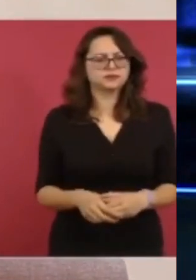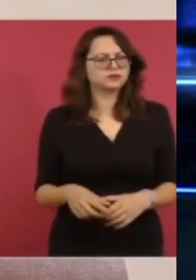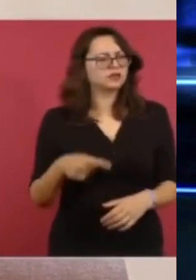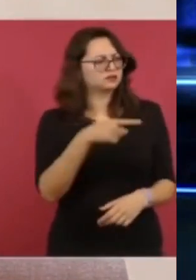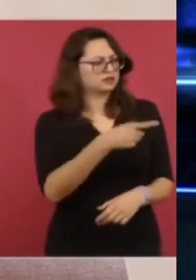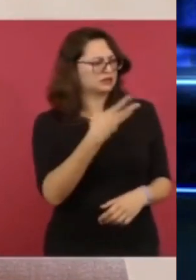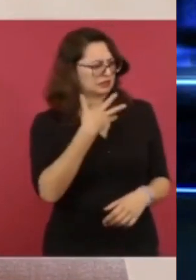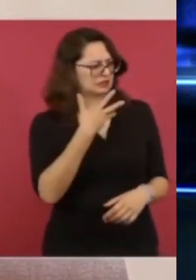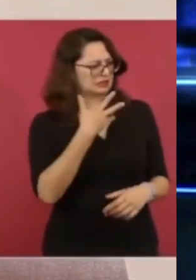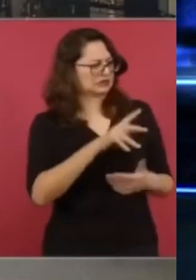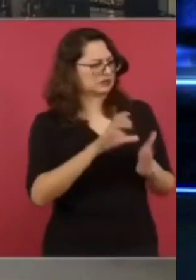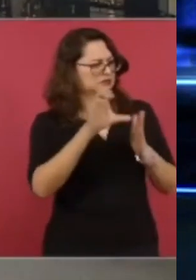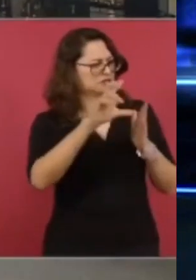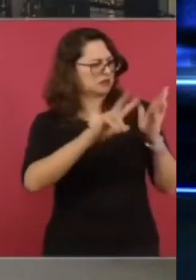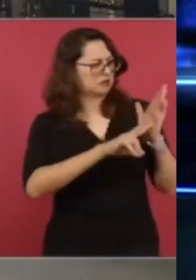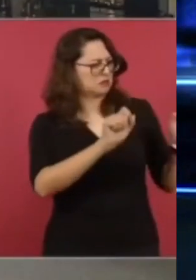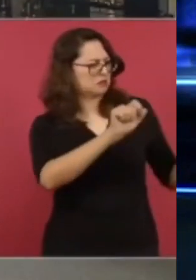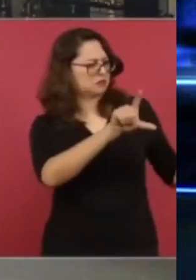algo de él?